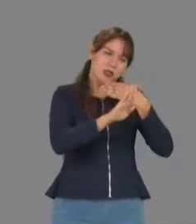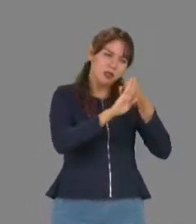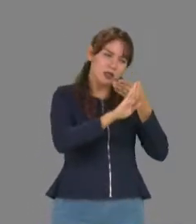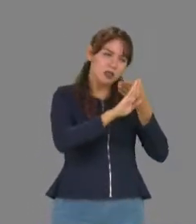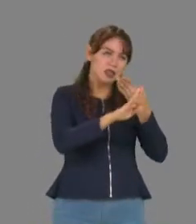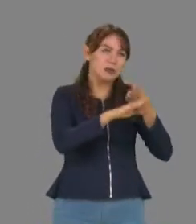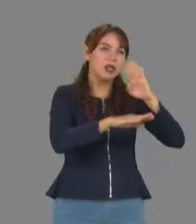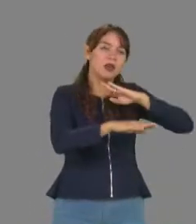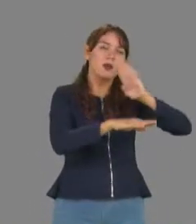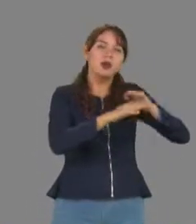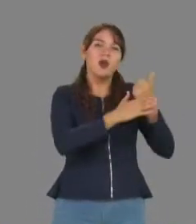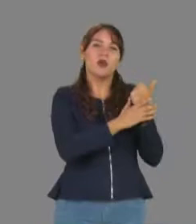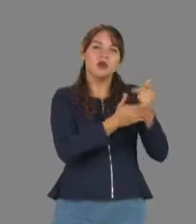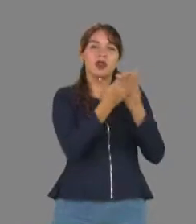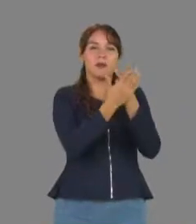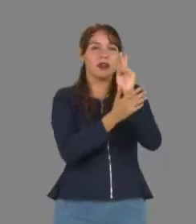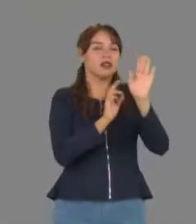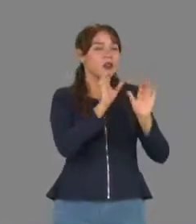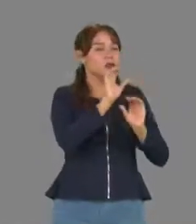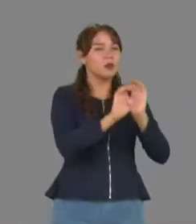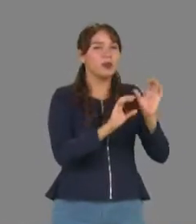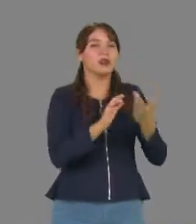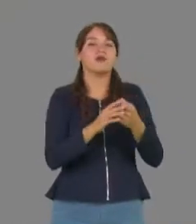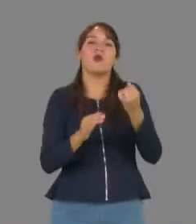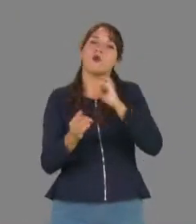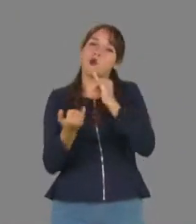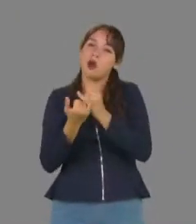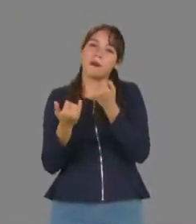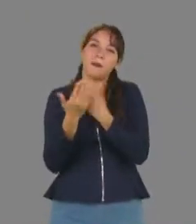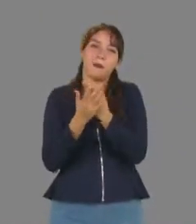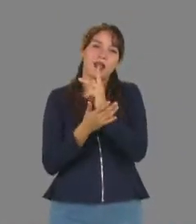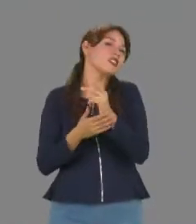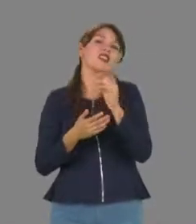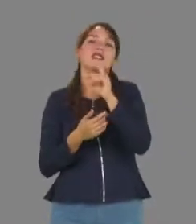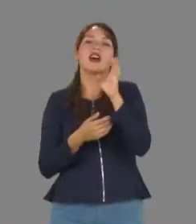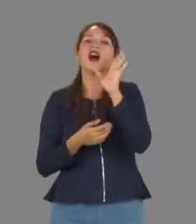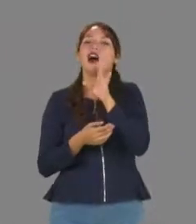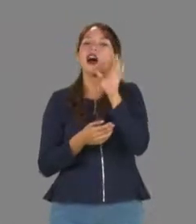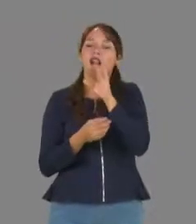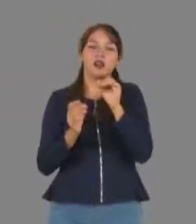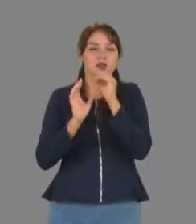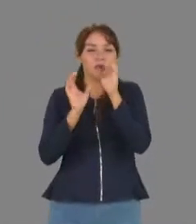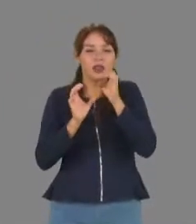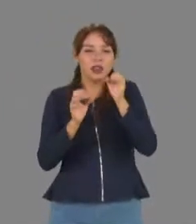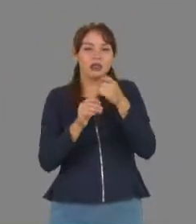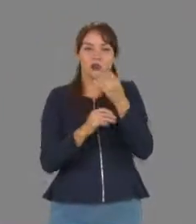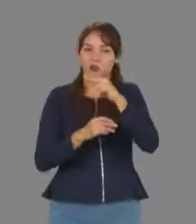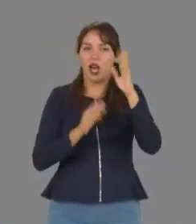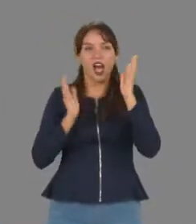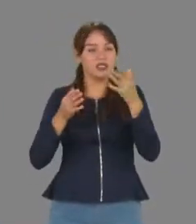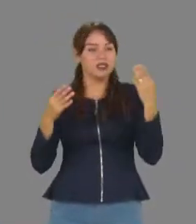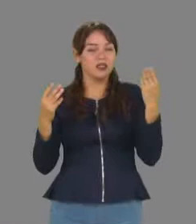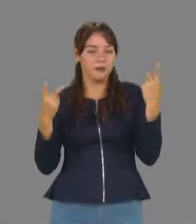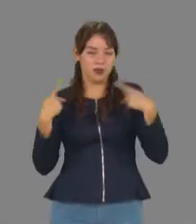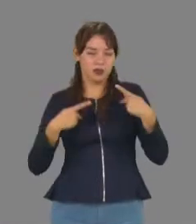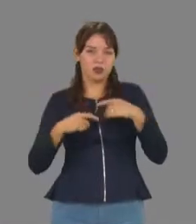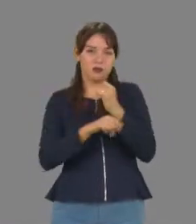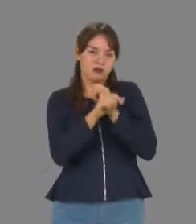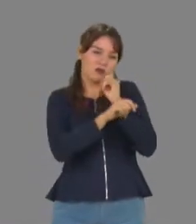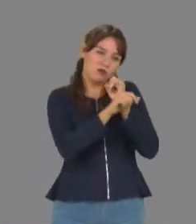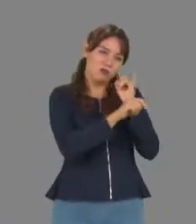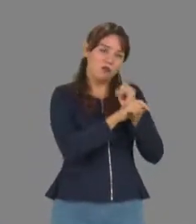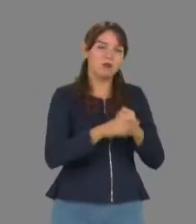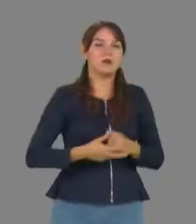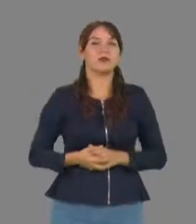en este caso, las plantas de cítricos o de moringa, para el aprovechamiento que se quiere realizar de estos productos.